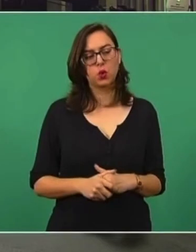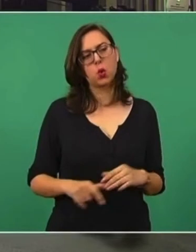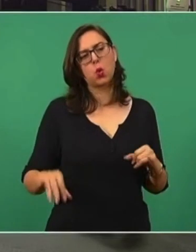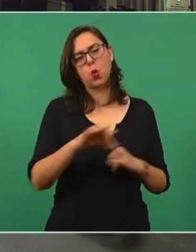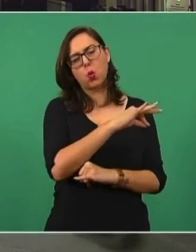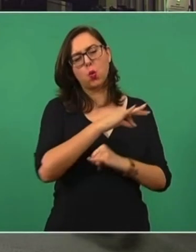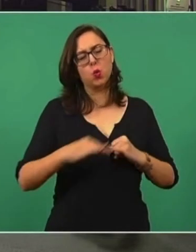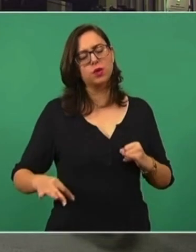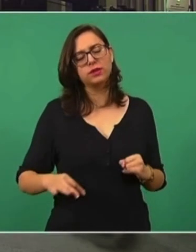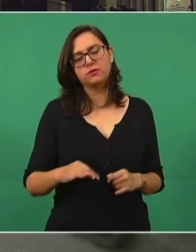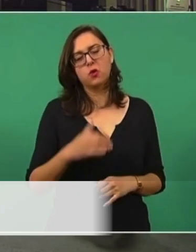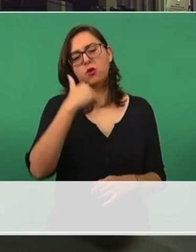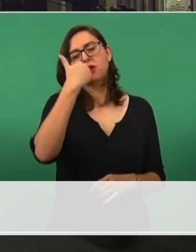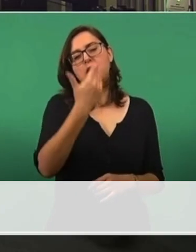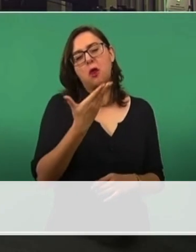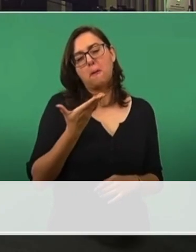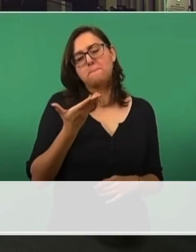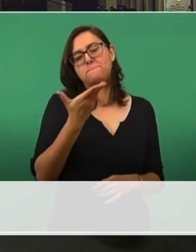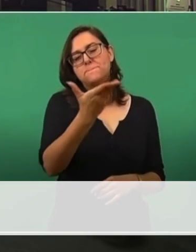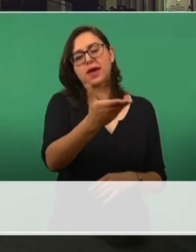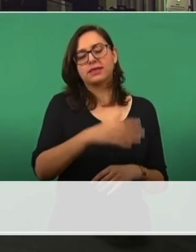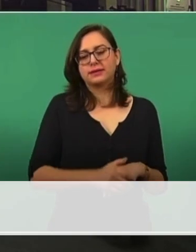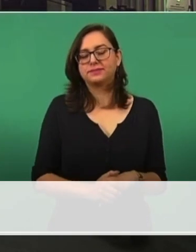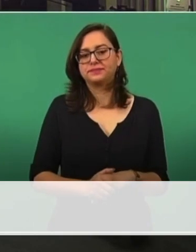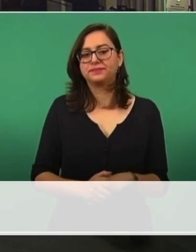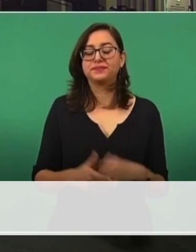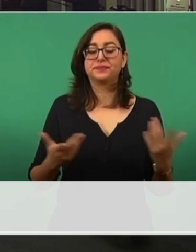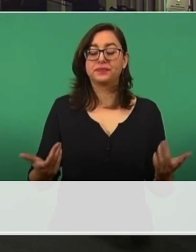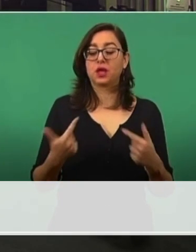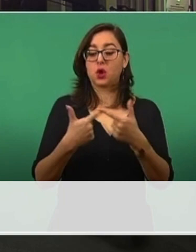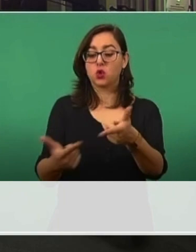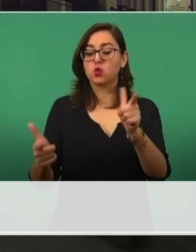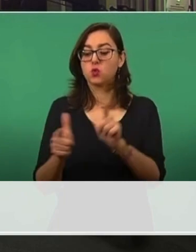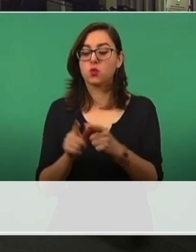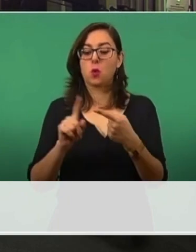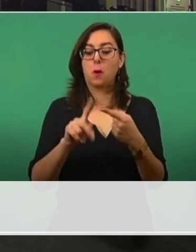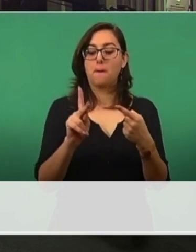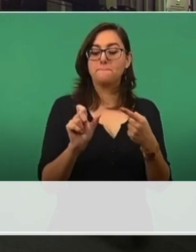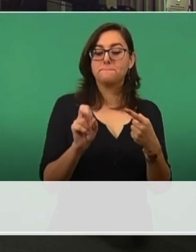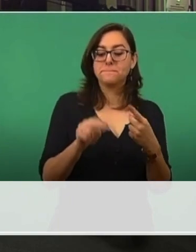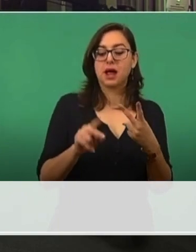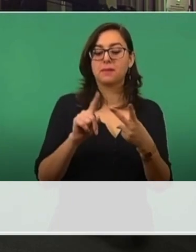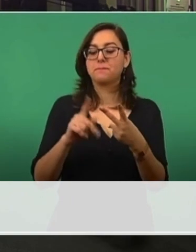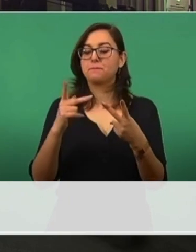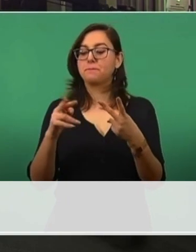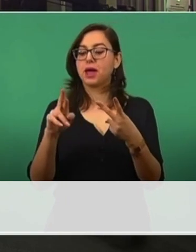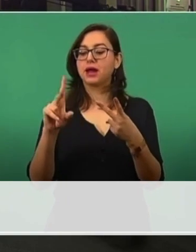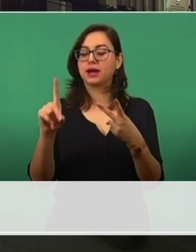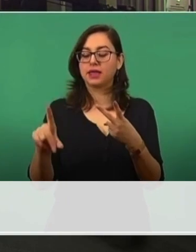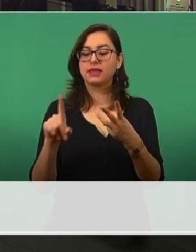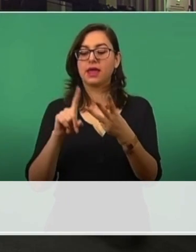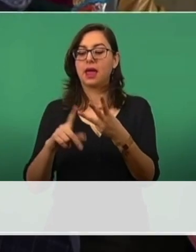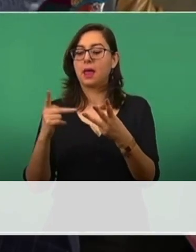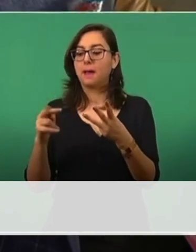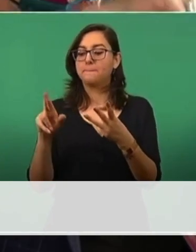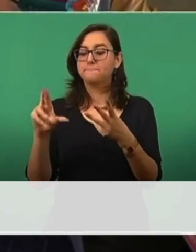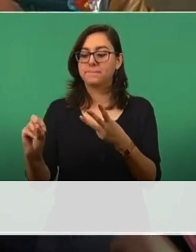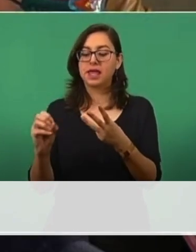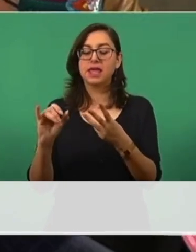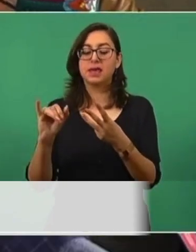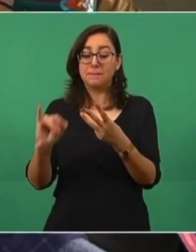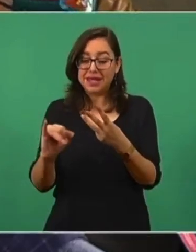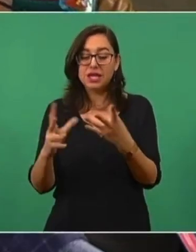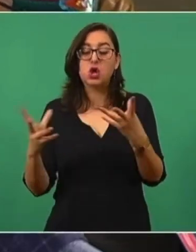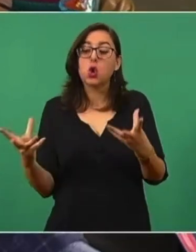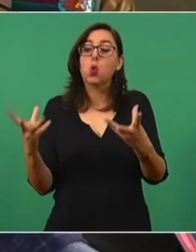Una opinión sobre esta alianza de PAN, PRD y PRI para la elección en seis estados, irán juntos en cuatro